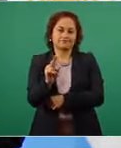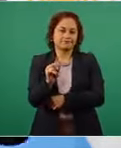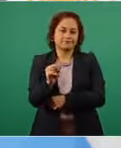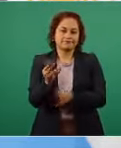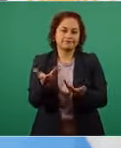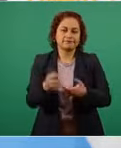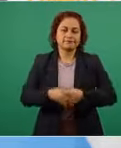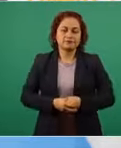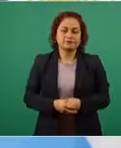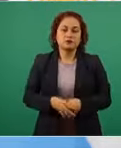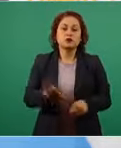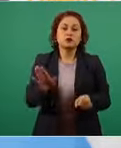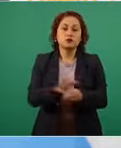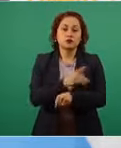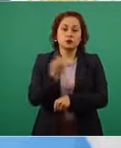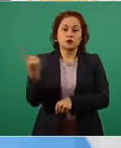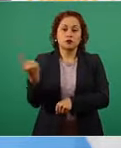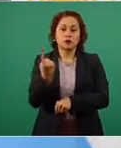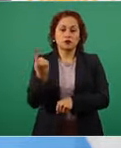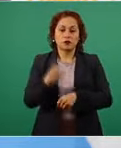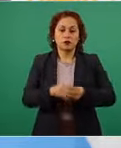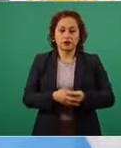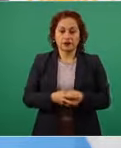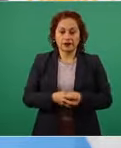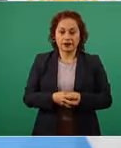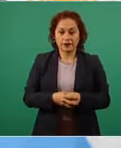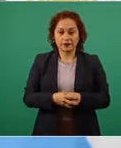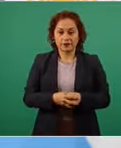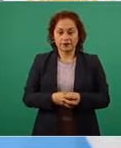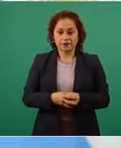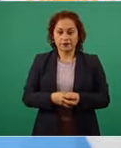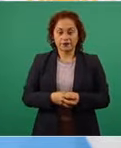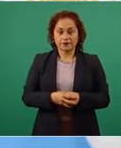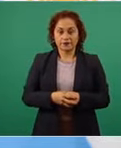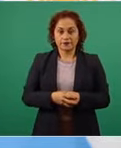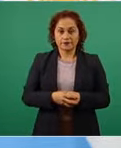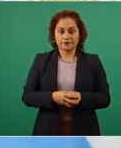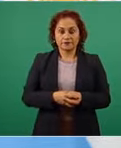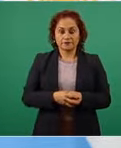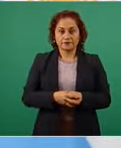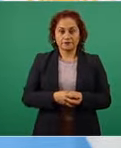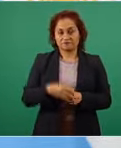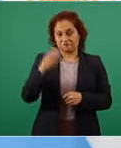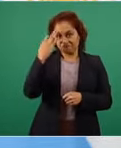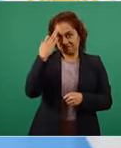los tenemos mucho tiempo ahí ya vamos a